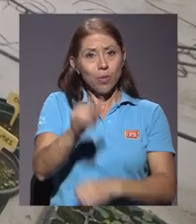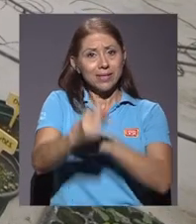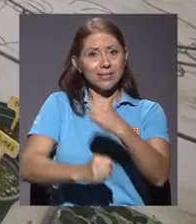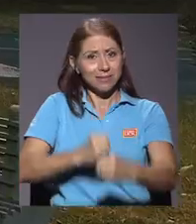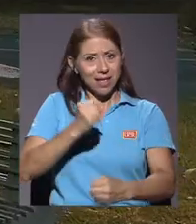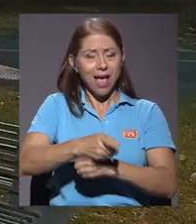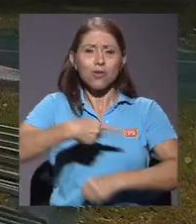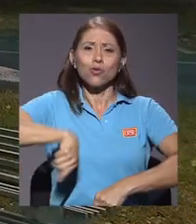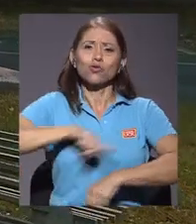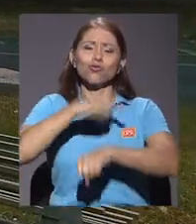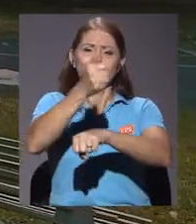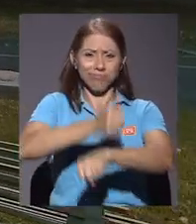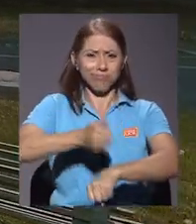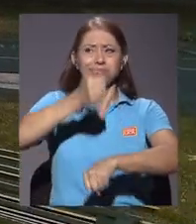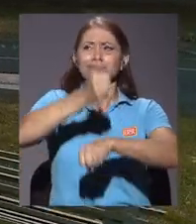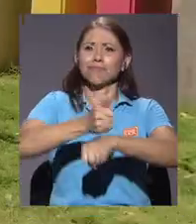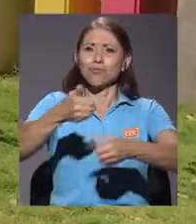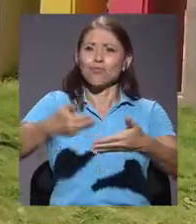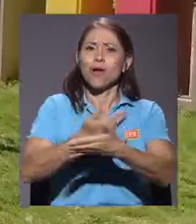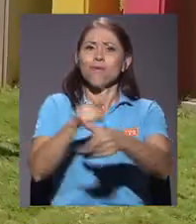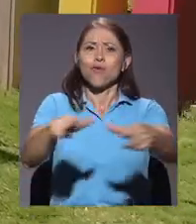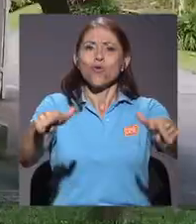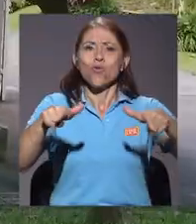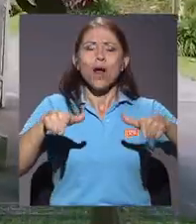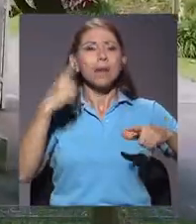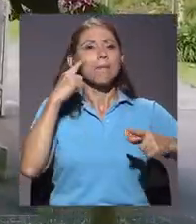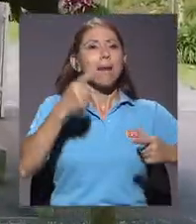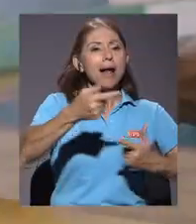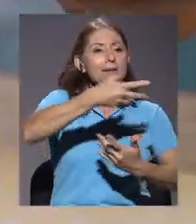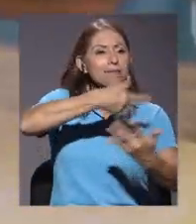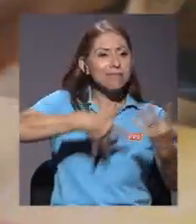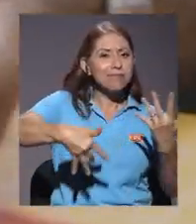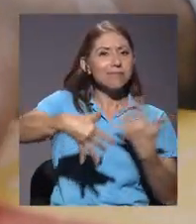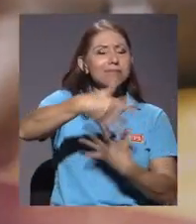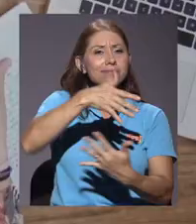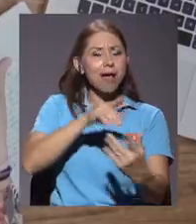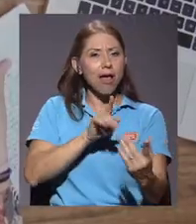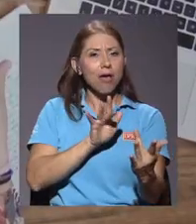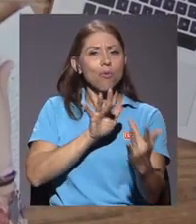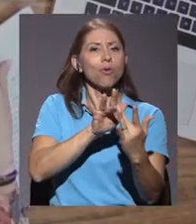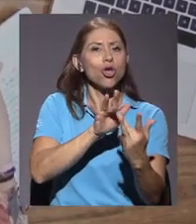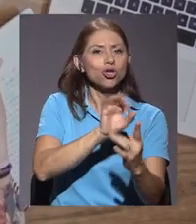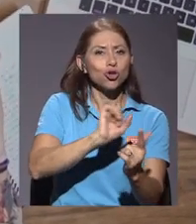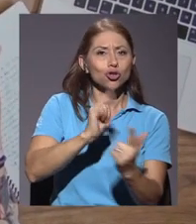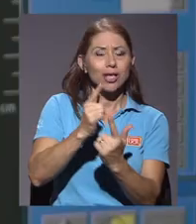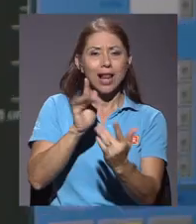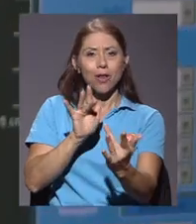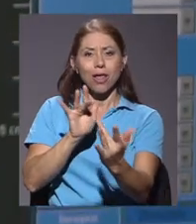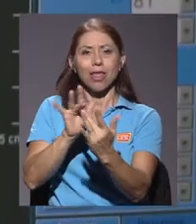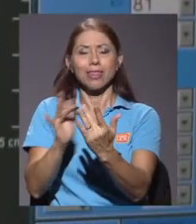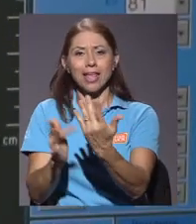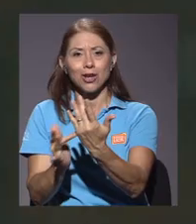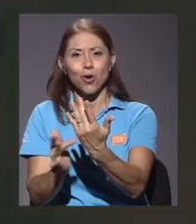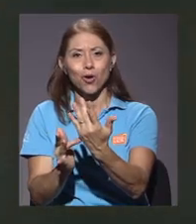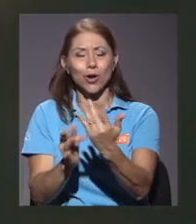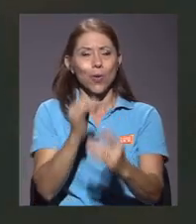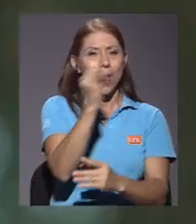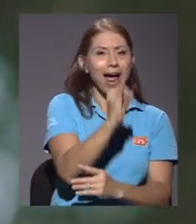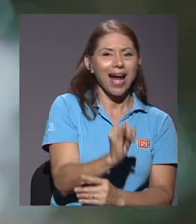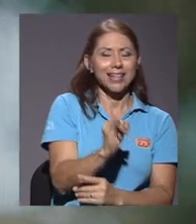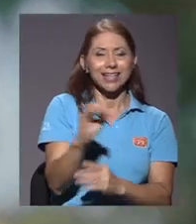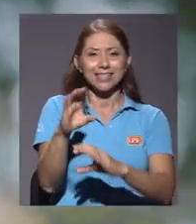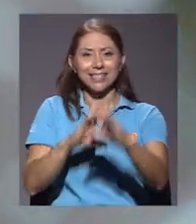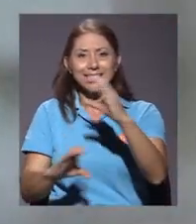eso, este año consolidamos un nuevo espacio dedicado al diálogo entre lo social y lo tecnológico, entre las